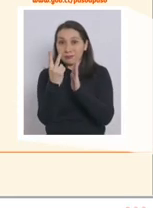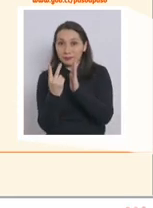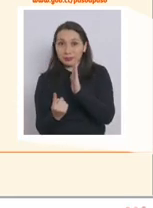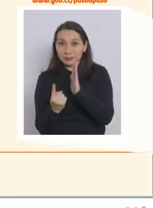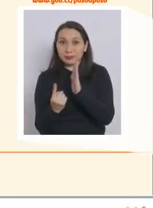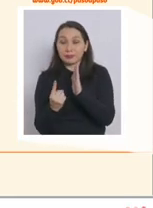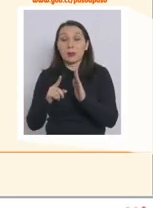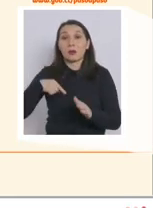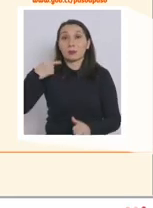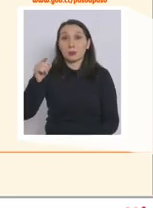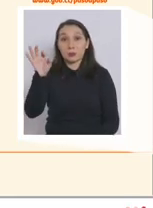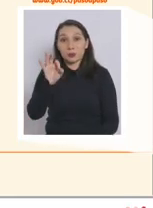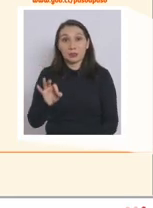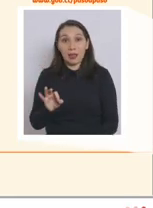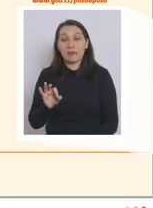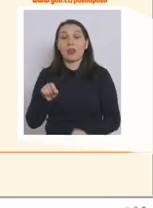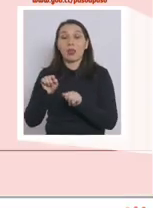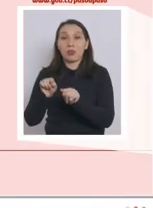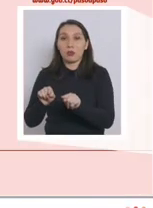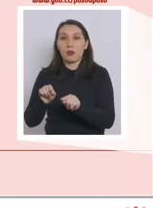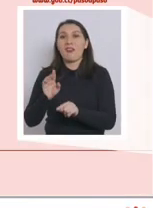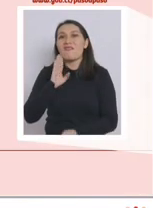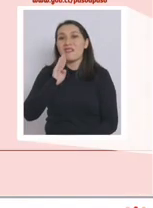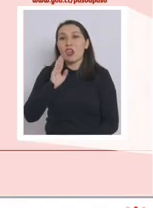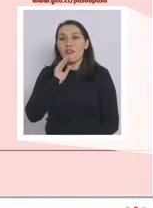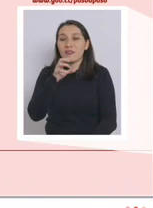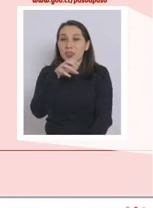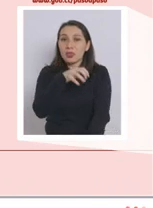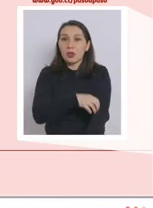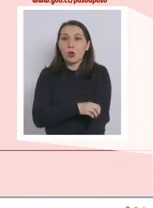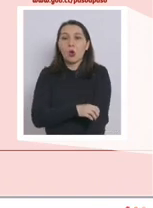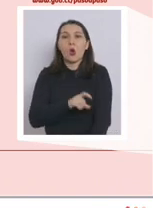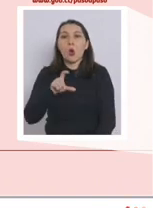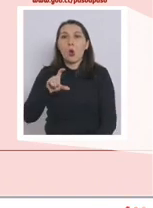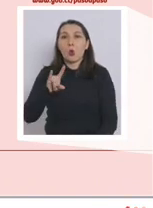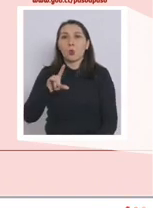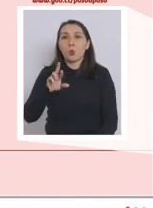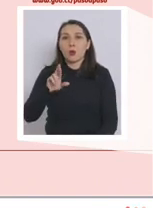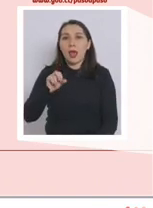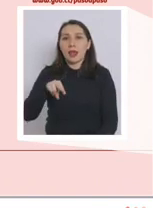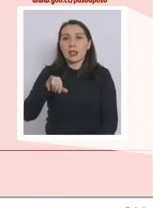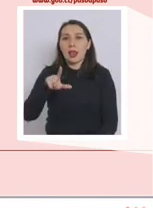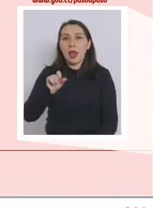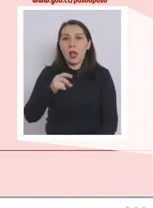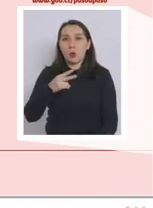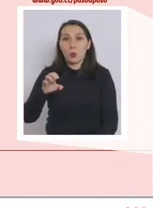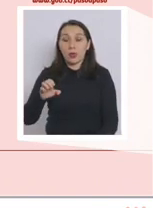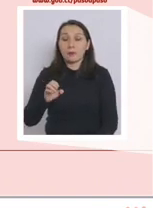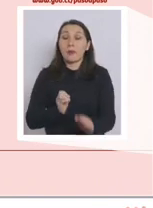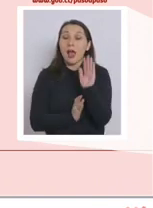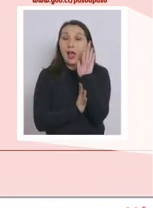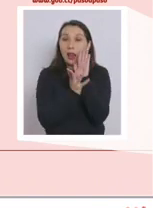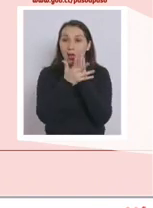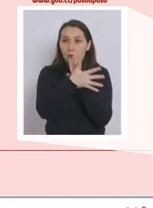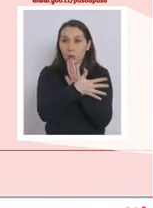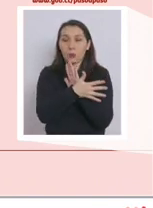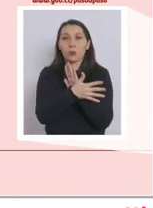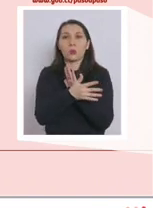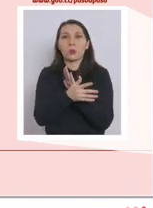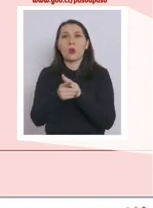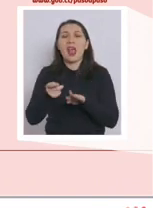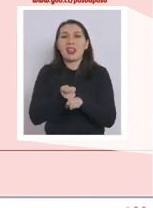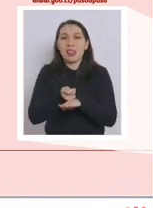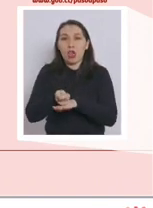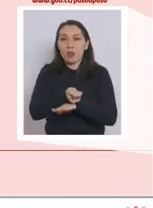de junio a las 5 de la mañana en la región del Bío Bío, Curan y Laue. En la región de la Araucanía, Teodoro Schmidt